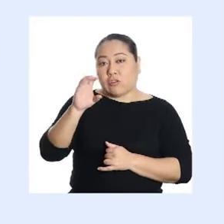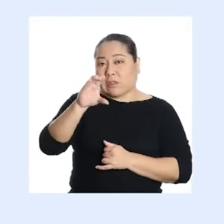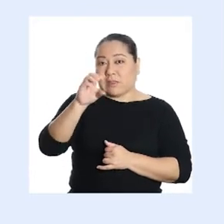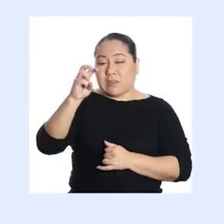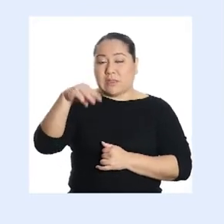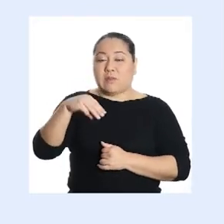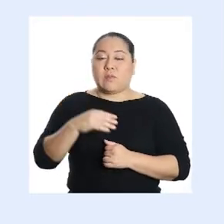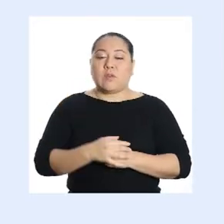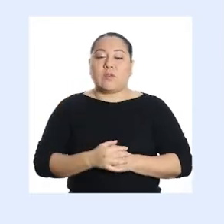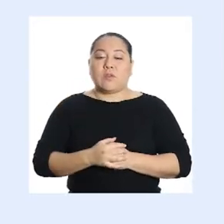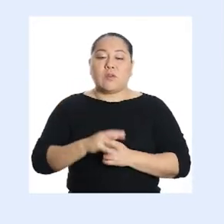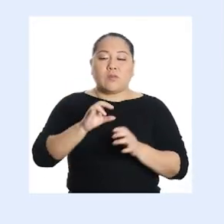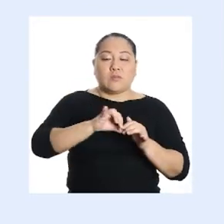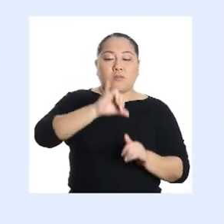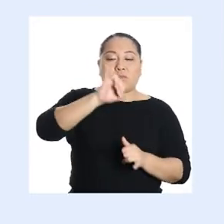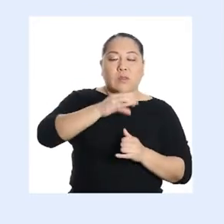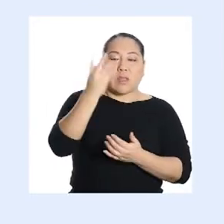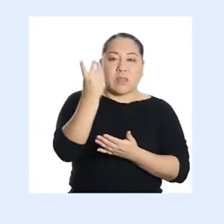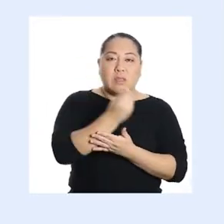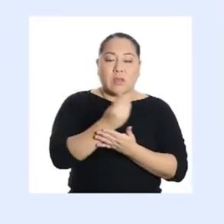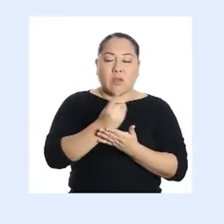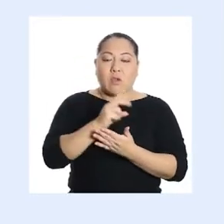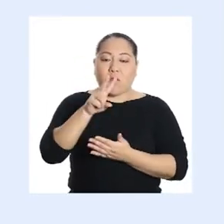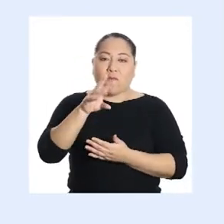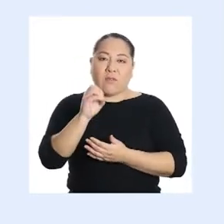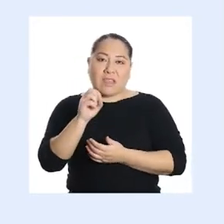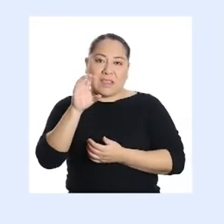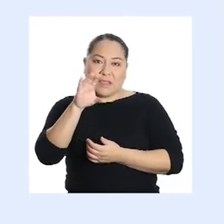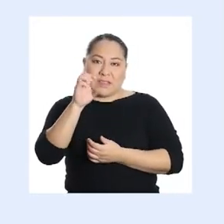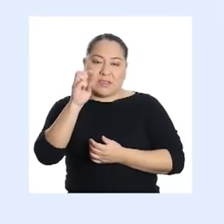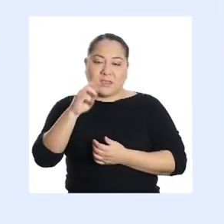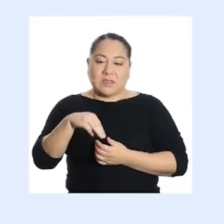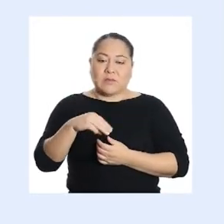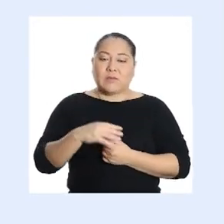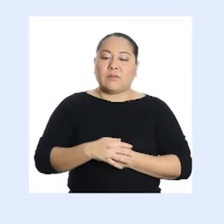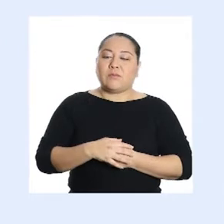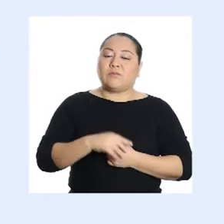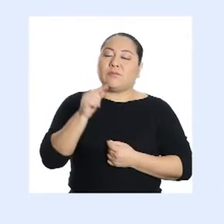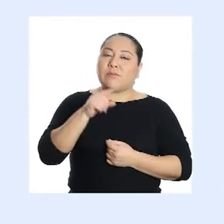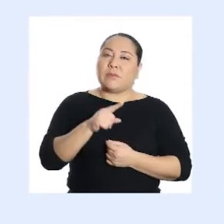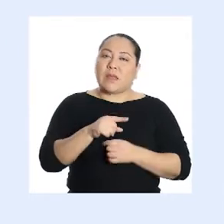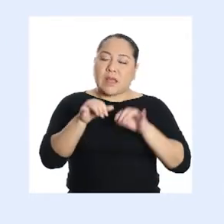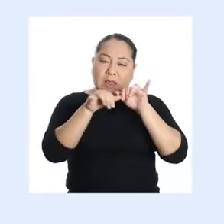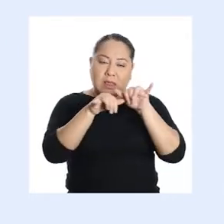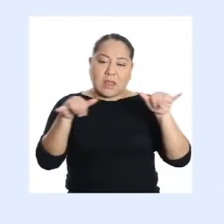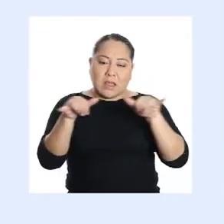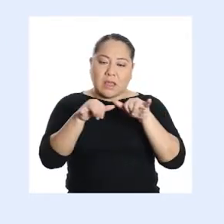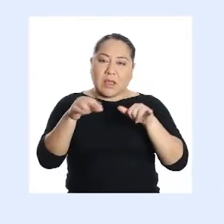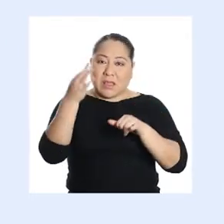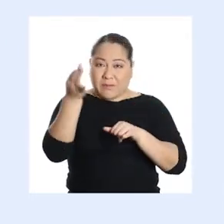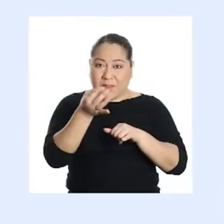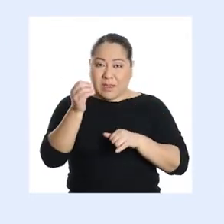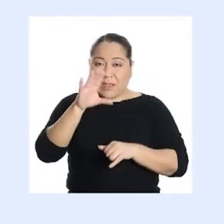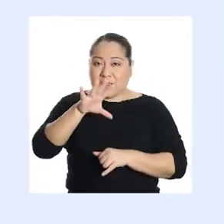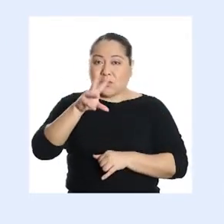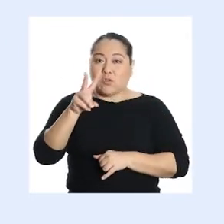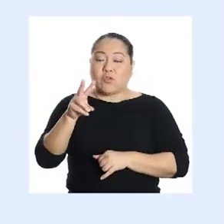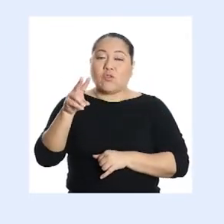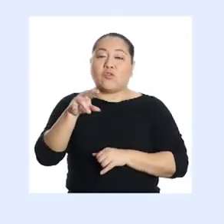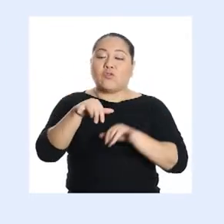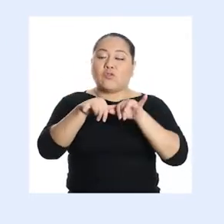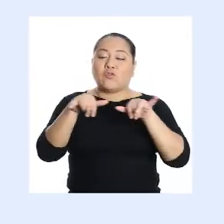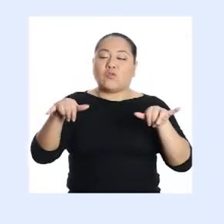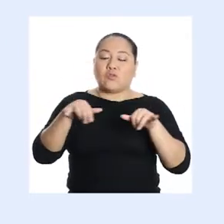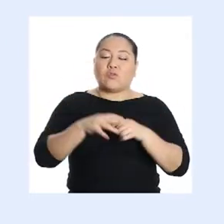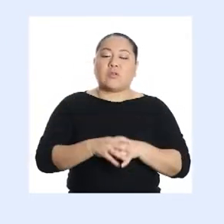de 80 centímetros y la altura del dibujo es de 20 centímetros. El diámetro del envase cilíndrico real es de